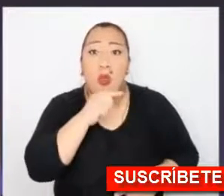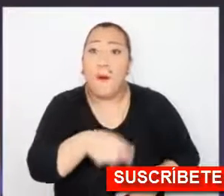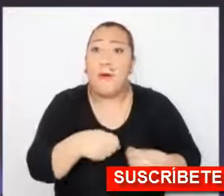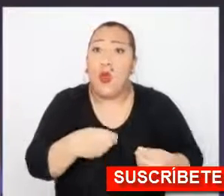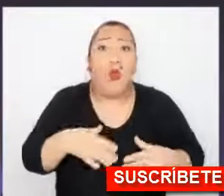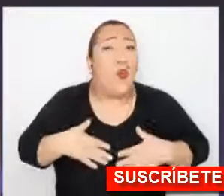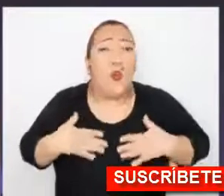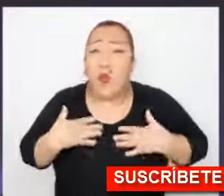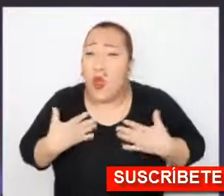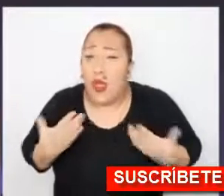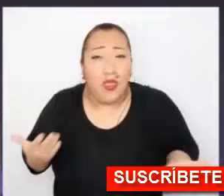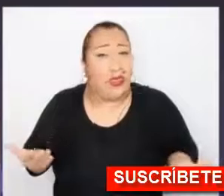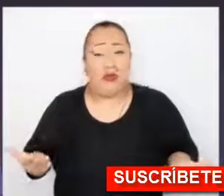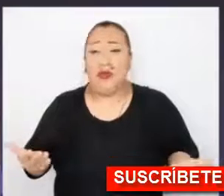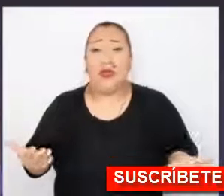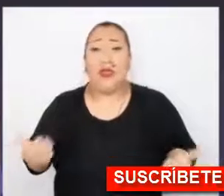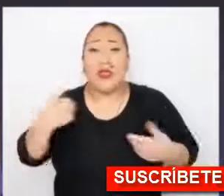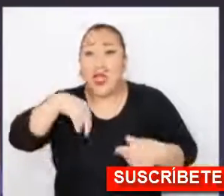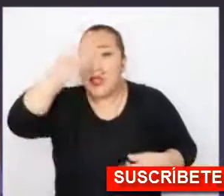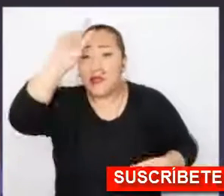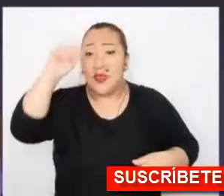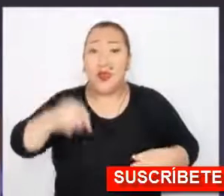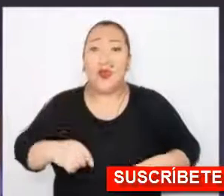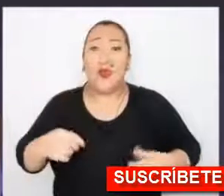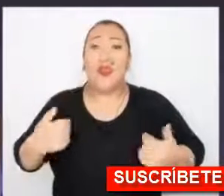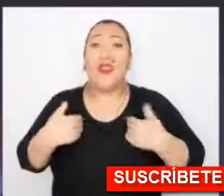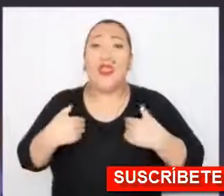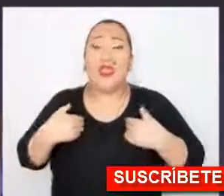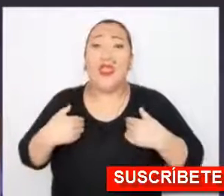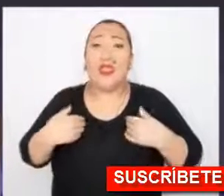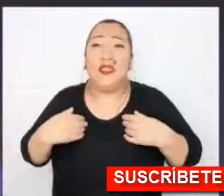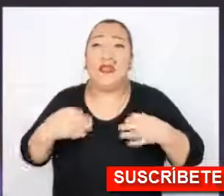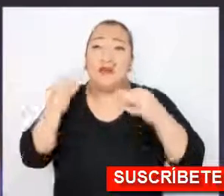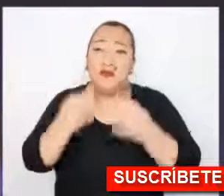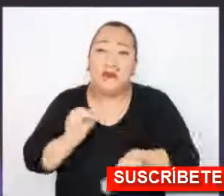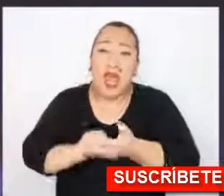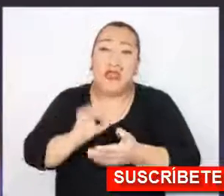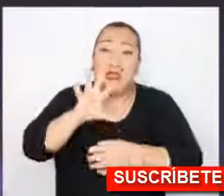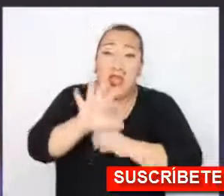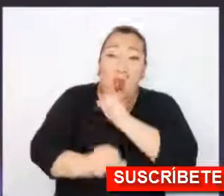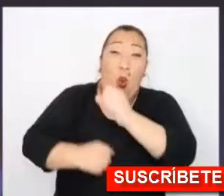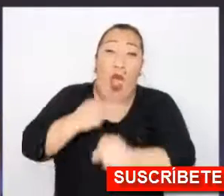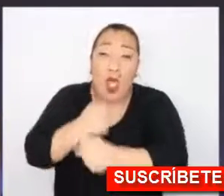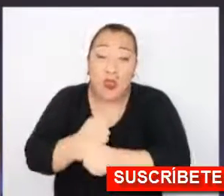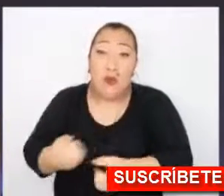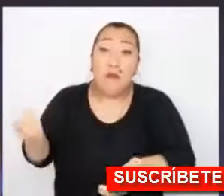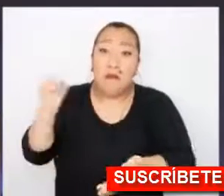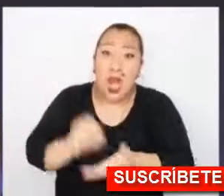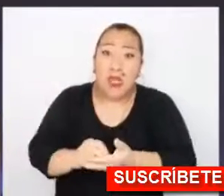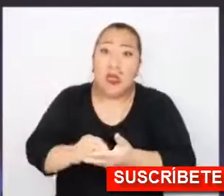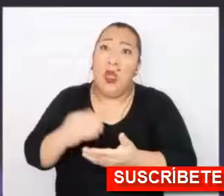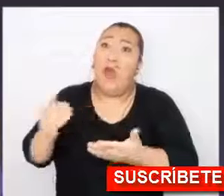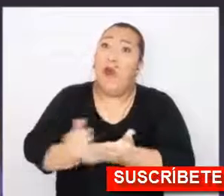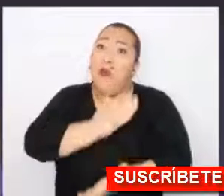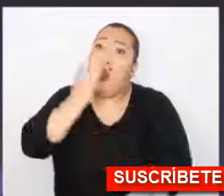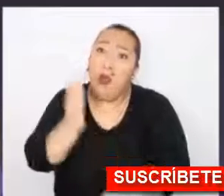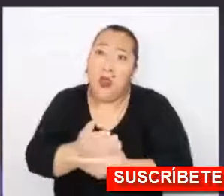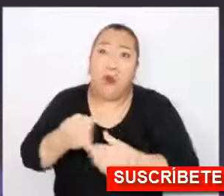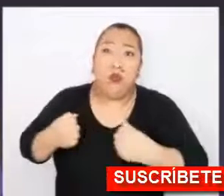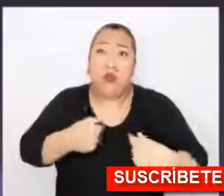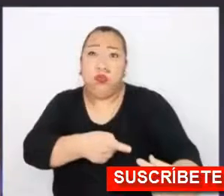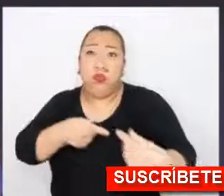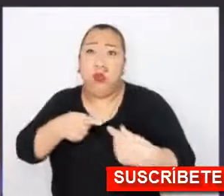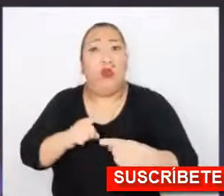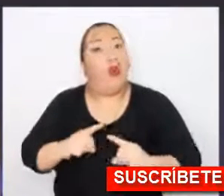porque no es posible que el país transite por cinco años más en una crisis